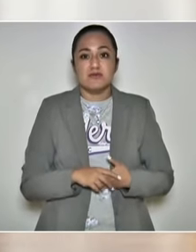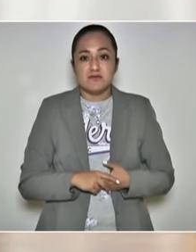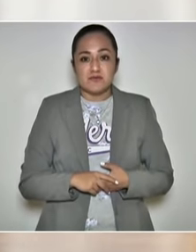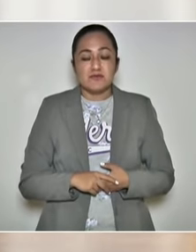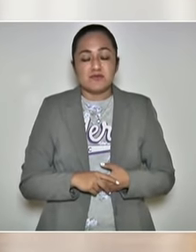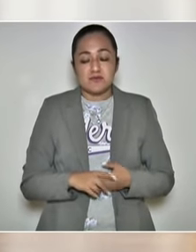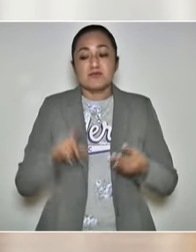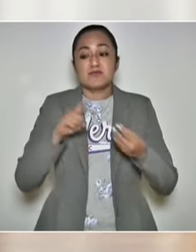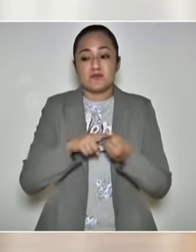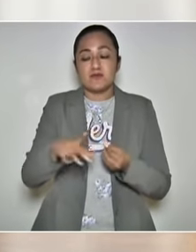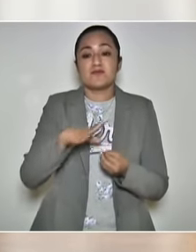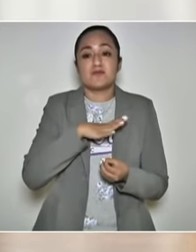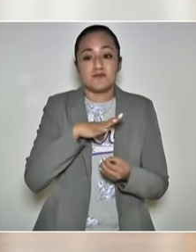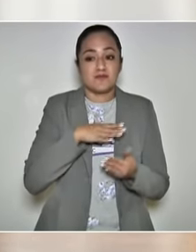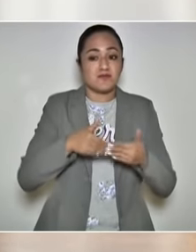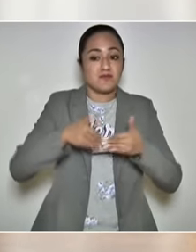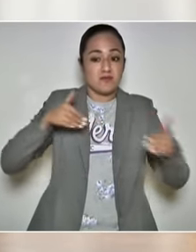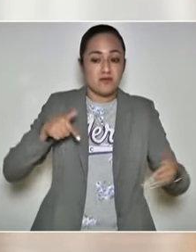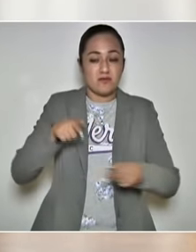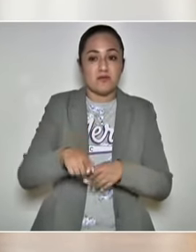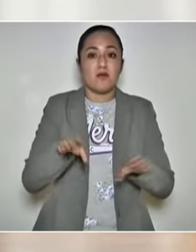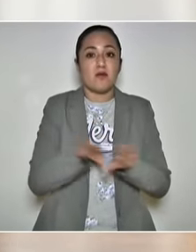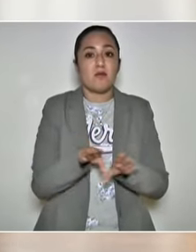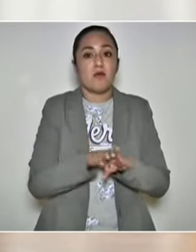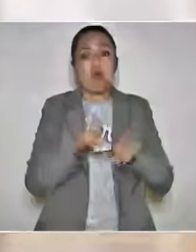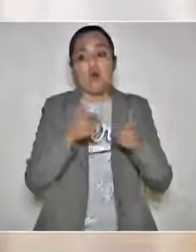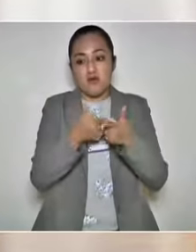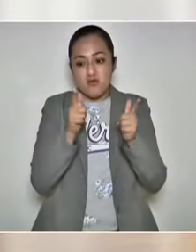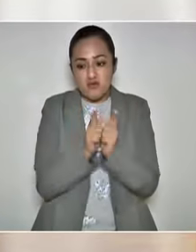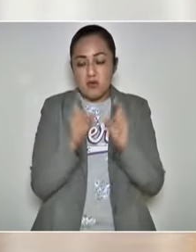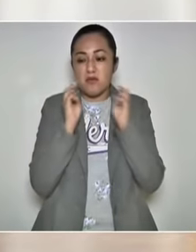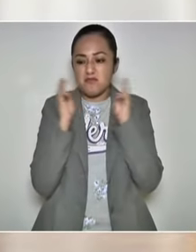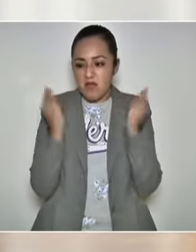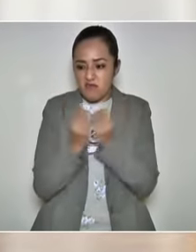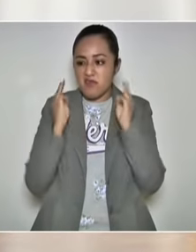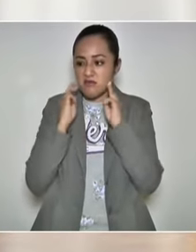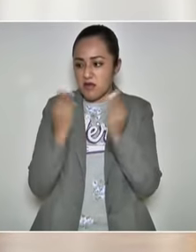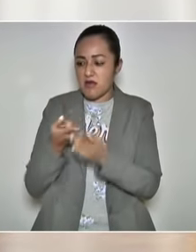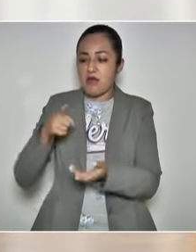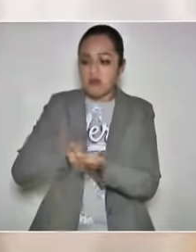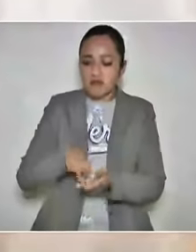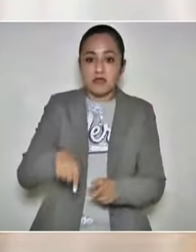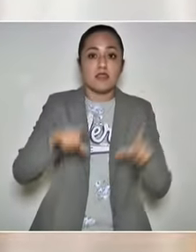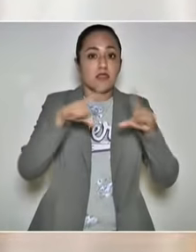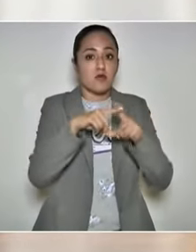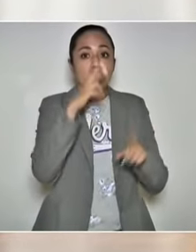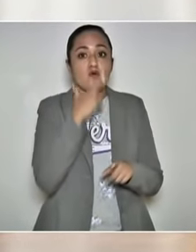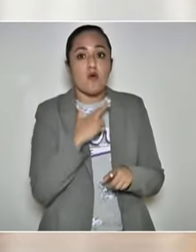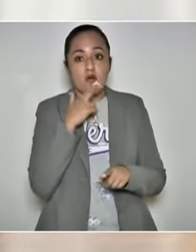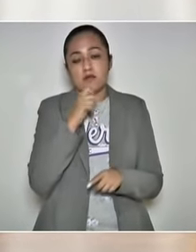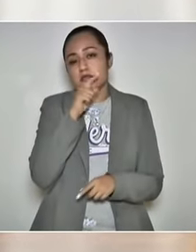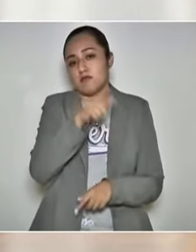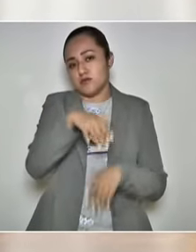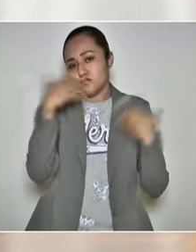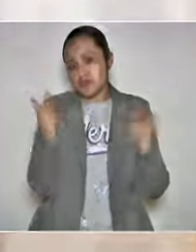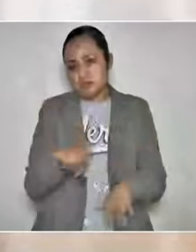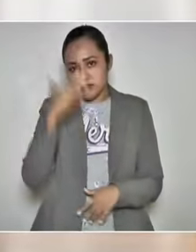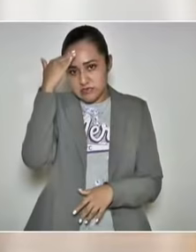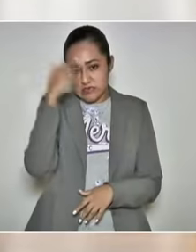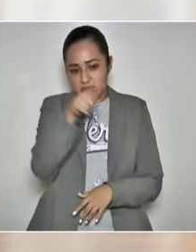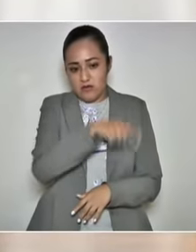donde se ha habido la formación de grupos criminales. En el Triángulo Rojo sobra decir dónde.